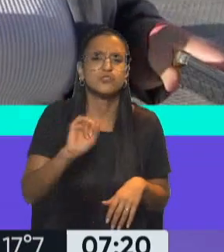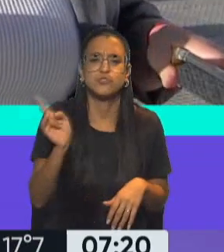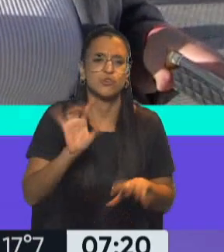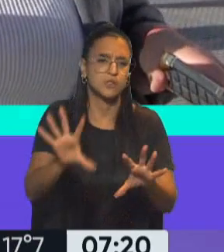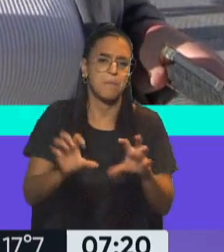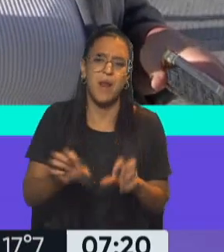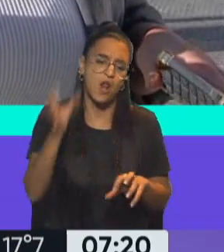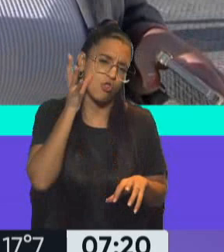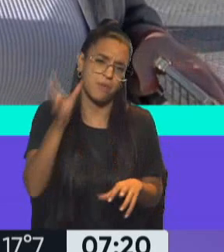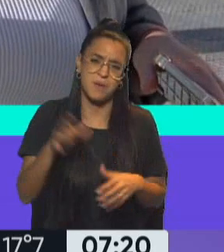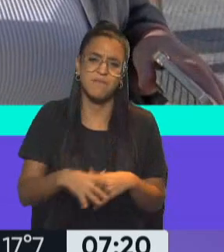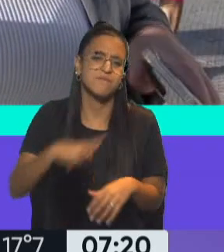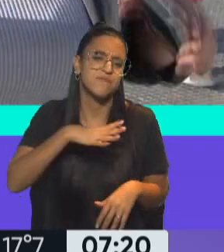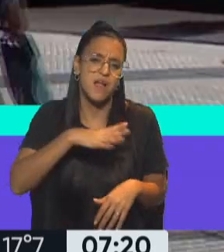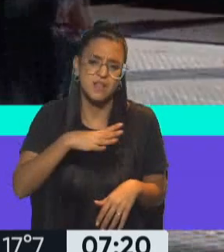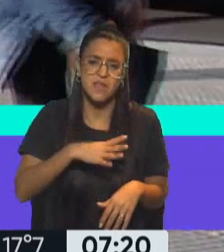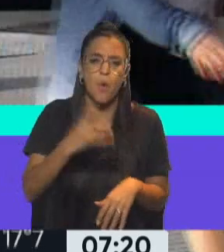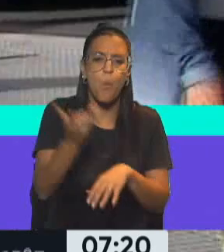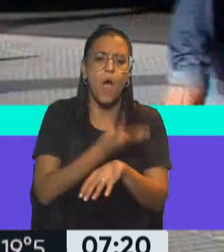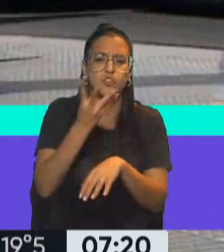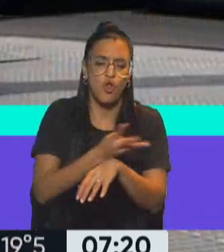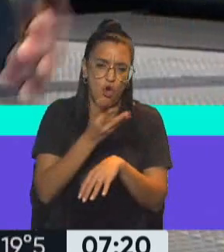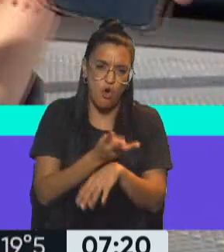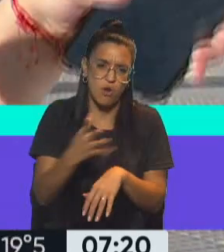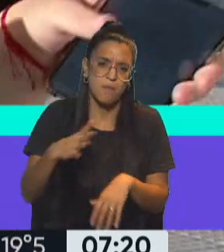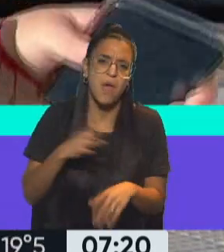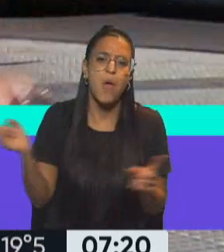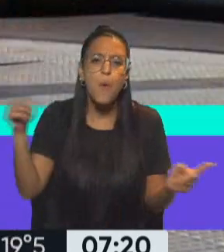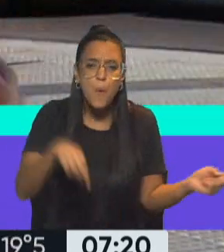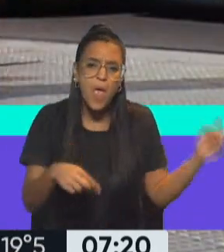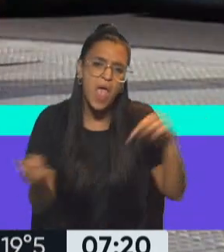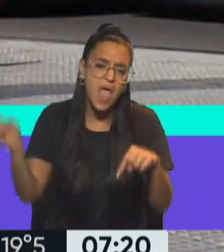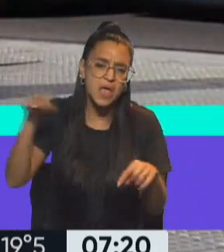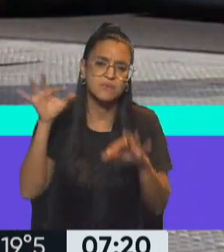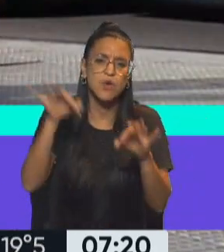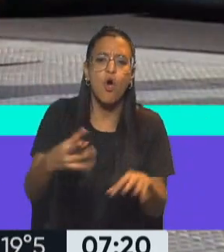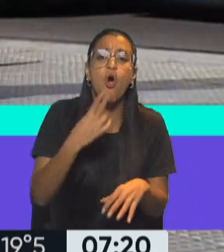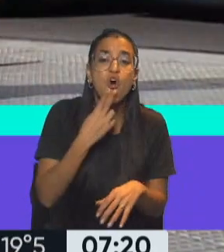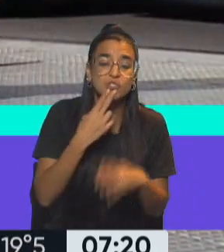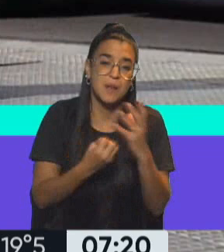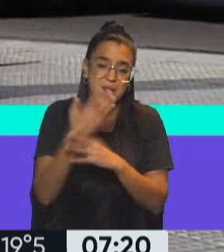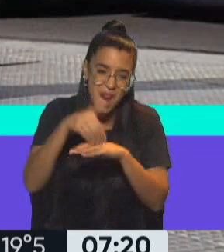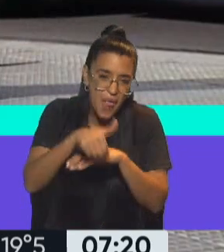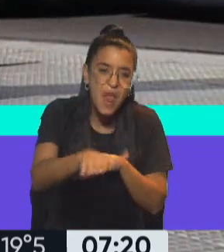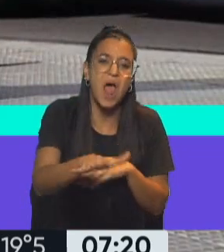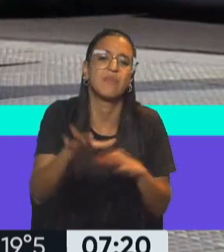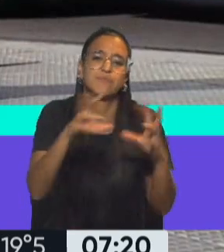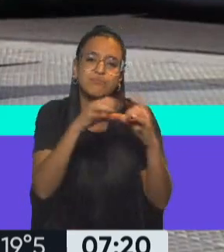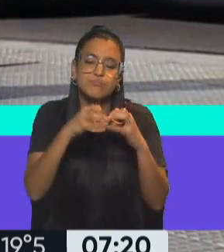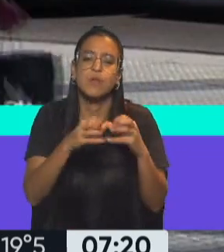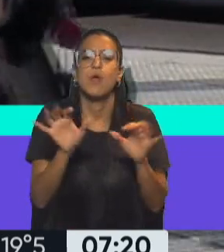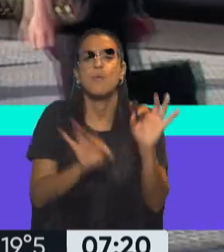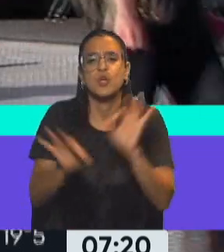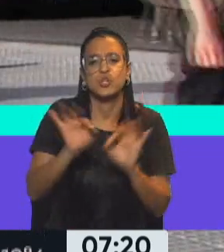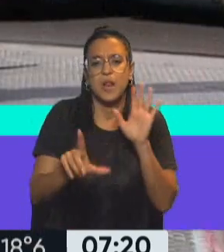muy temprano decías, falta poquito más de 4 horas para que vengan, para que empiecen a llegar. Desde las 11 se comienza a tratar este proyecto